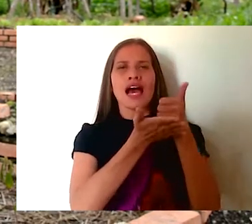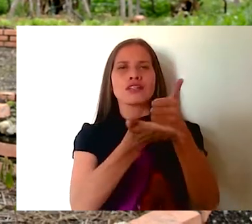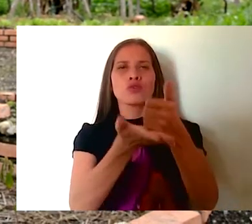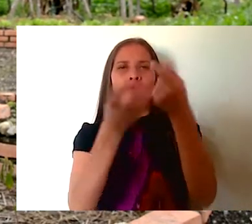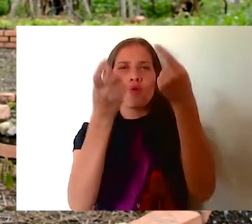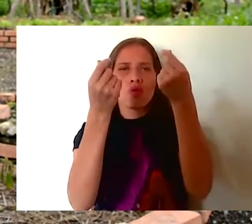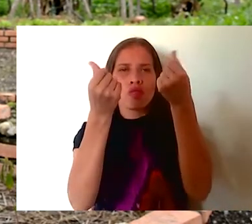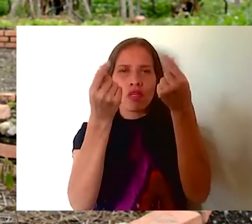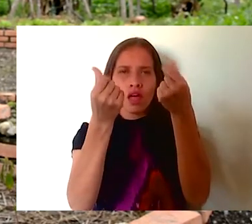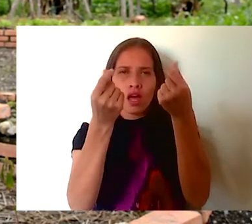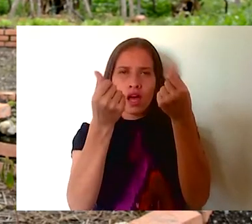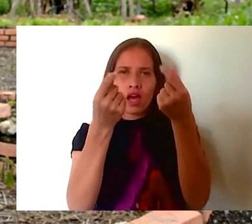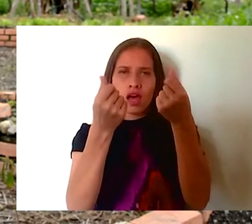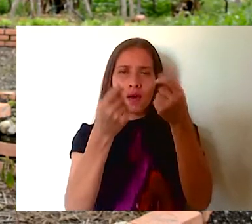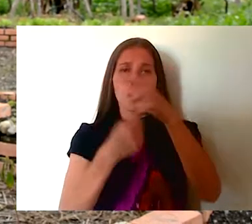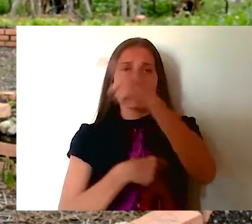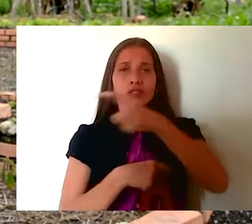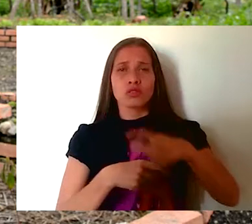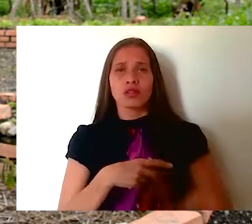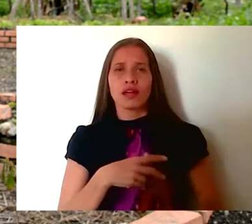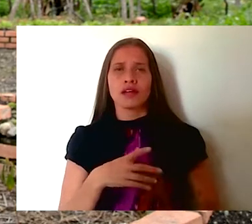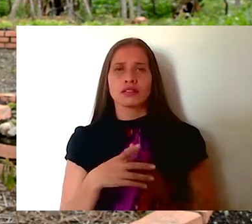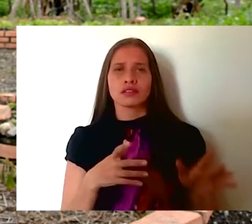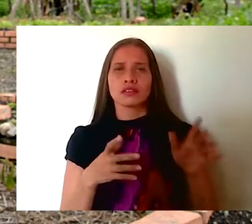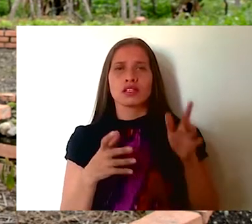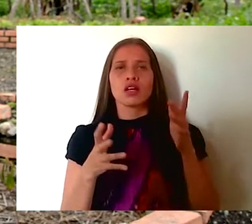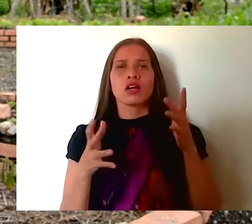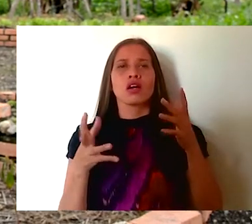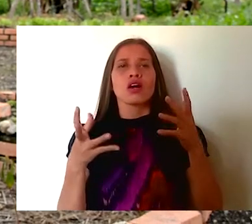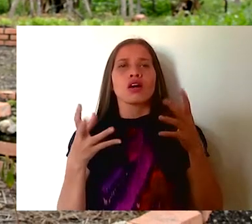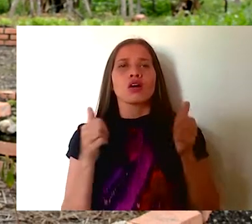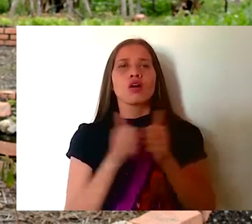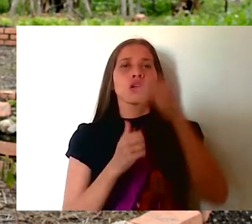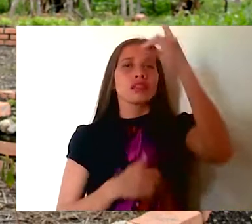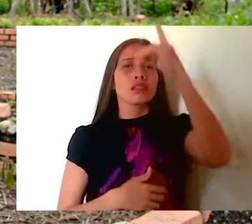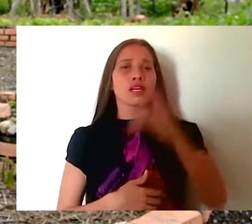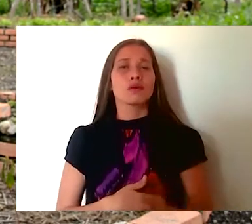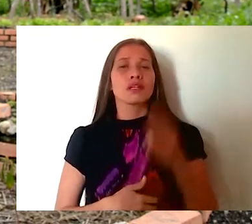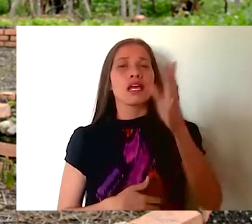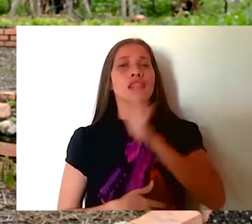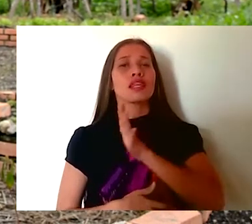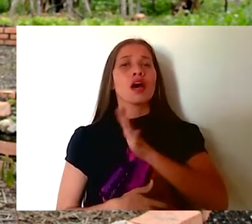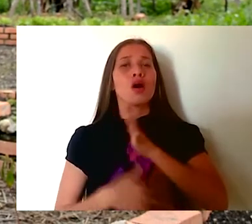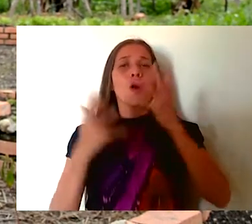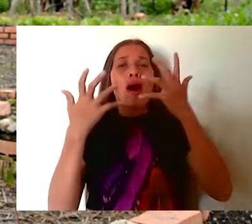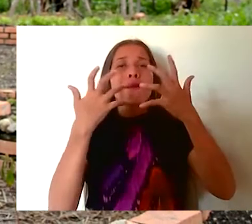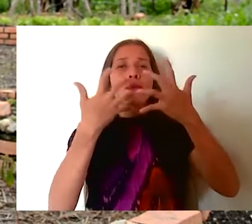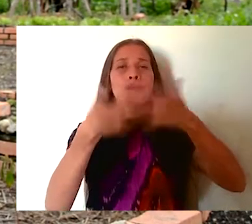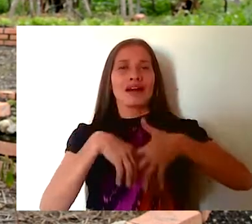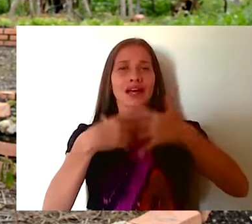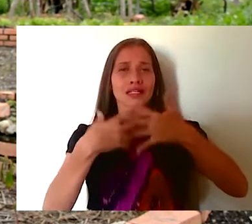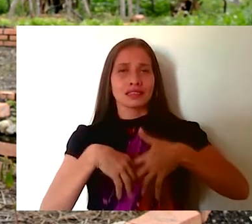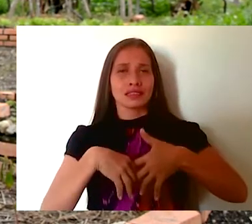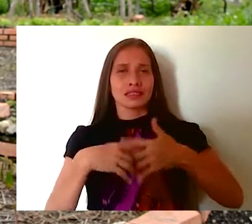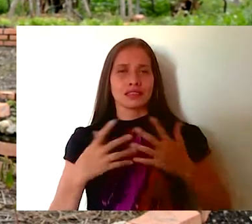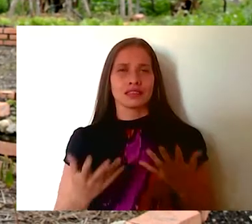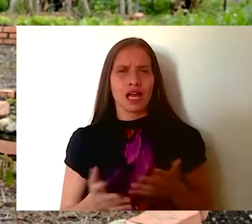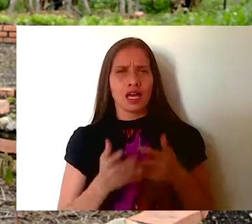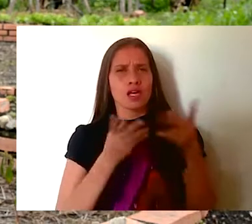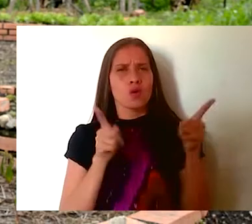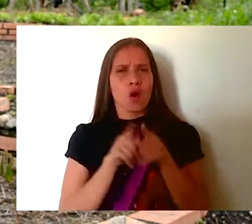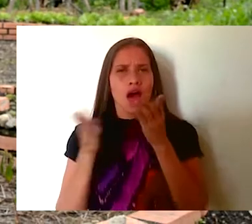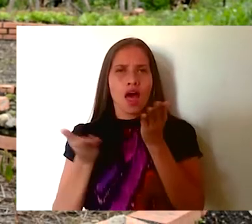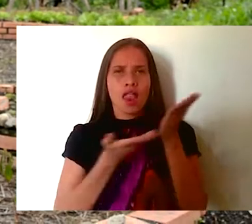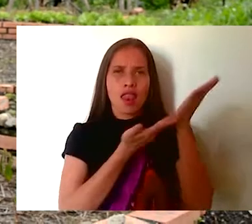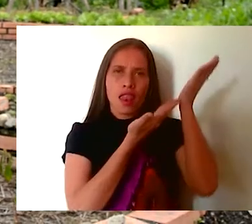programa es un programa de financiamiento social para aquellas personas con discapacidad